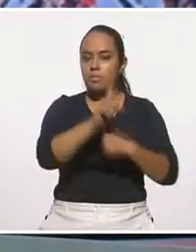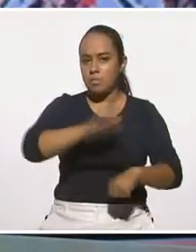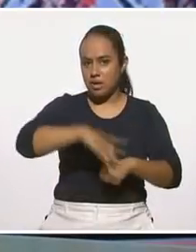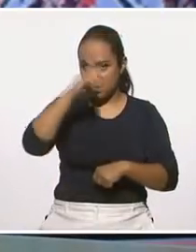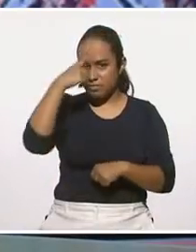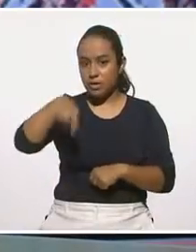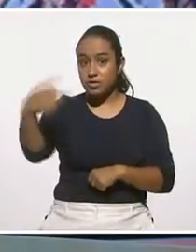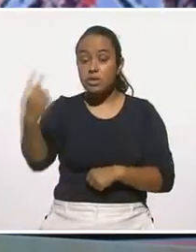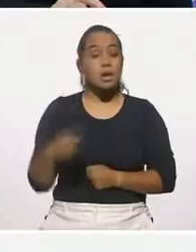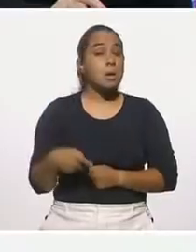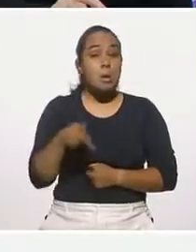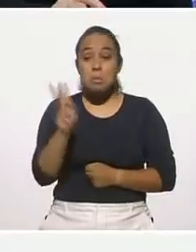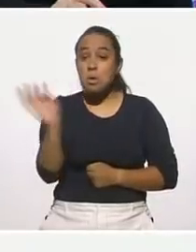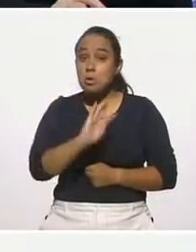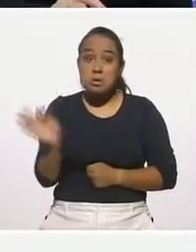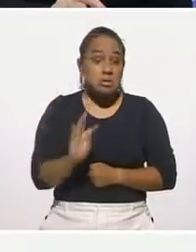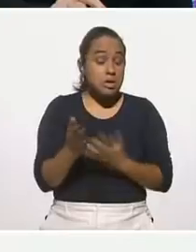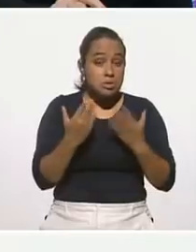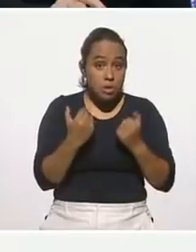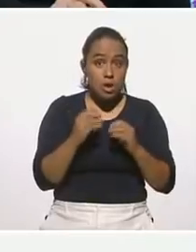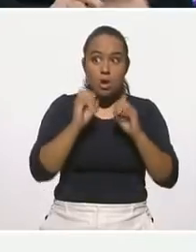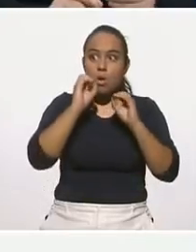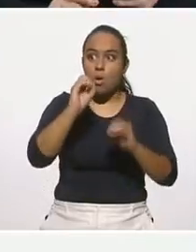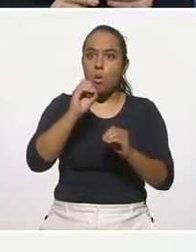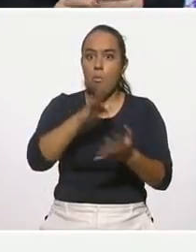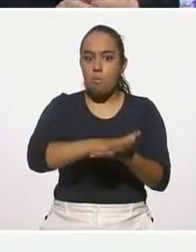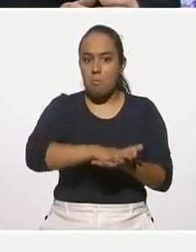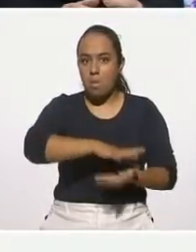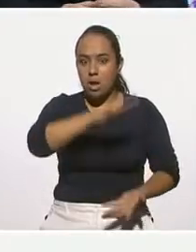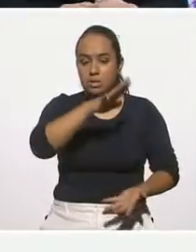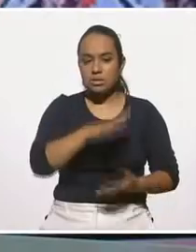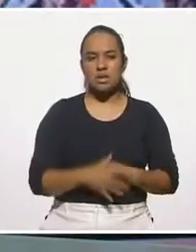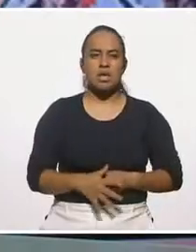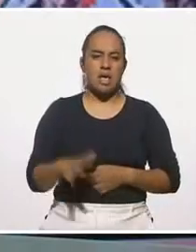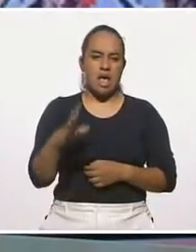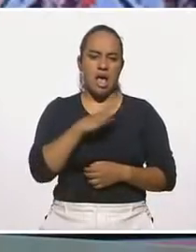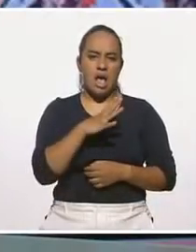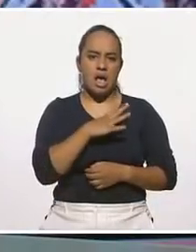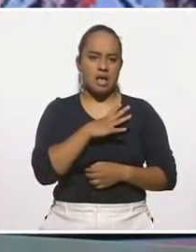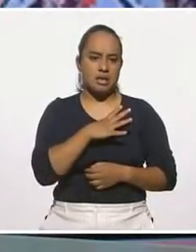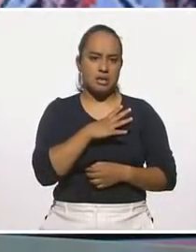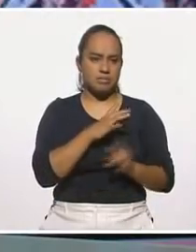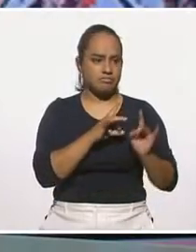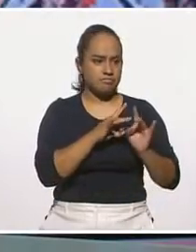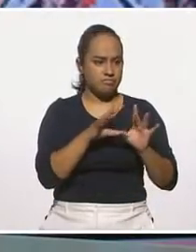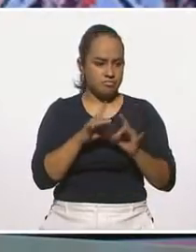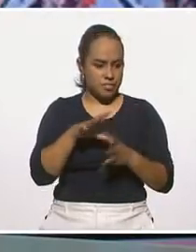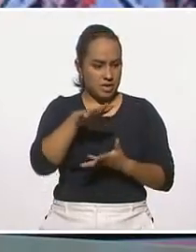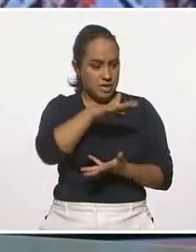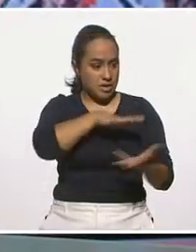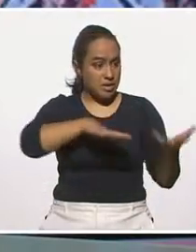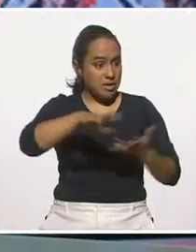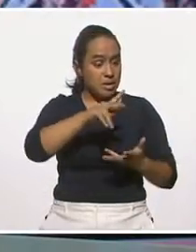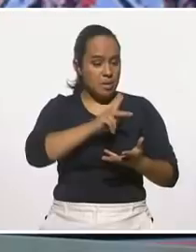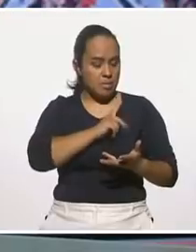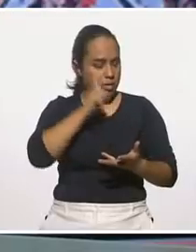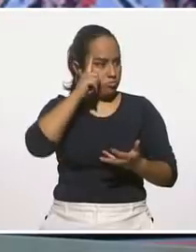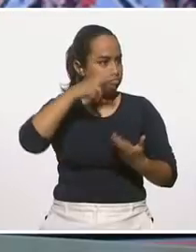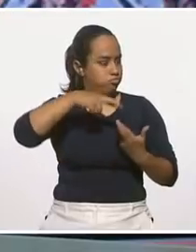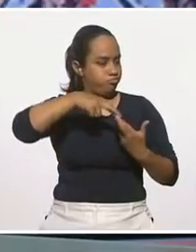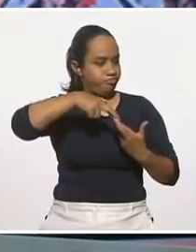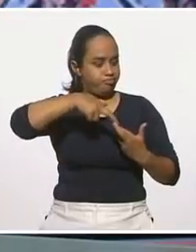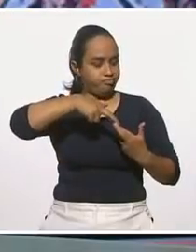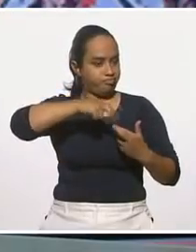enfrenta la vida. Si no te enfrentas o si te enfrentas a más, digo, cualquier situación ambiental puede romper cualquier genoma. O sea,